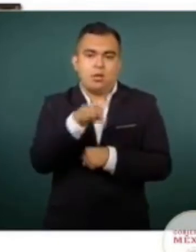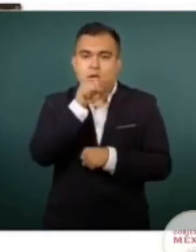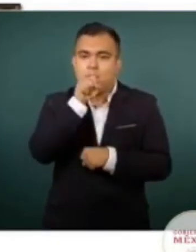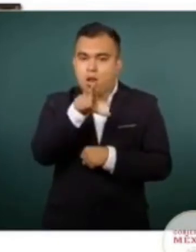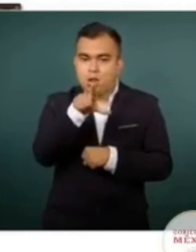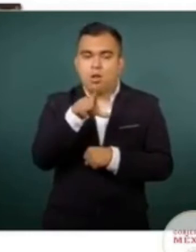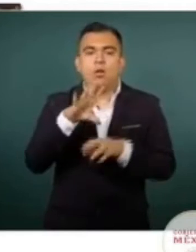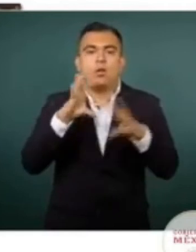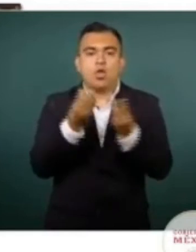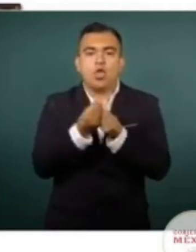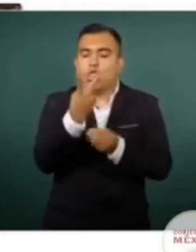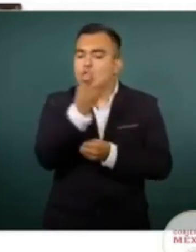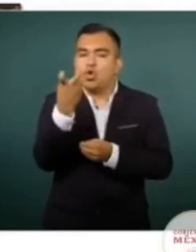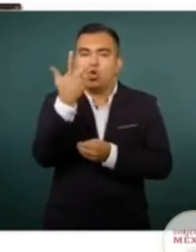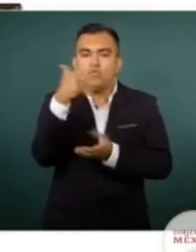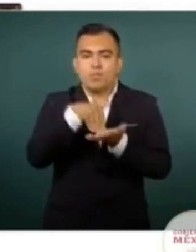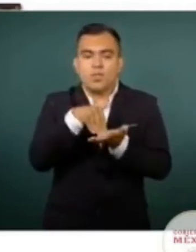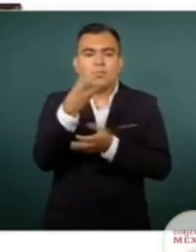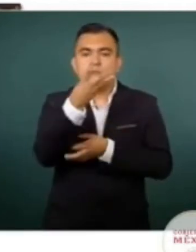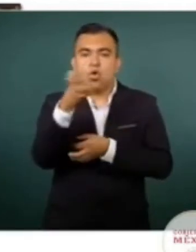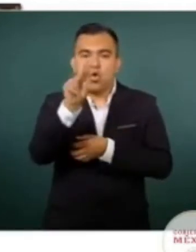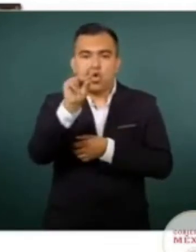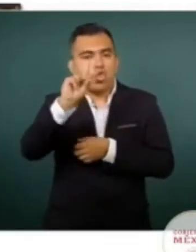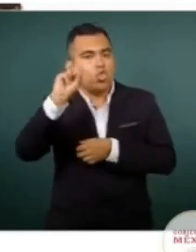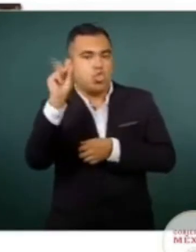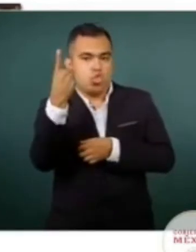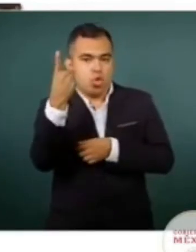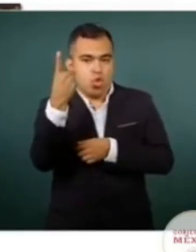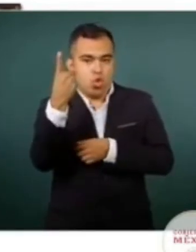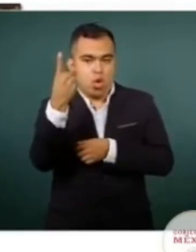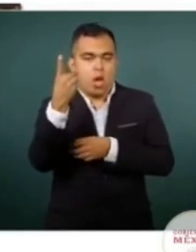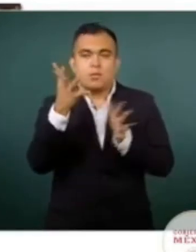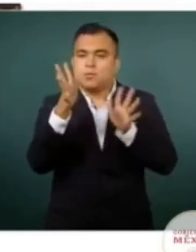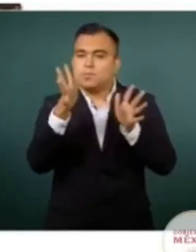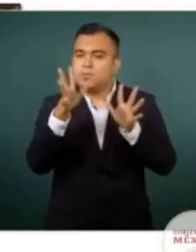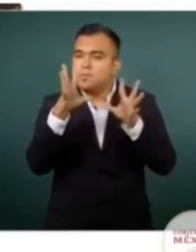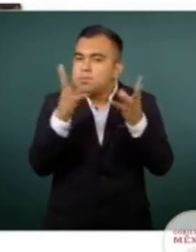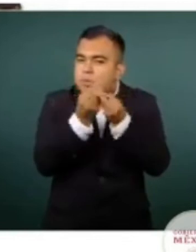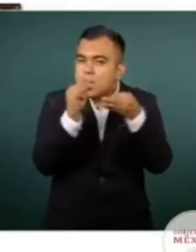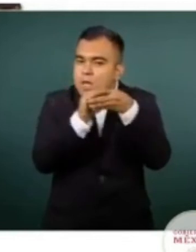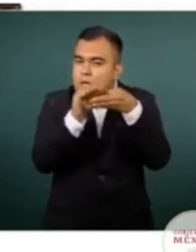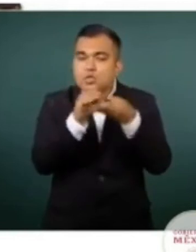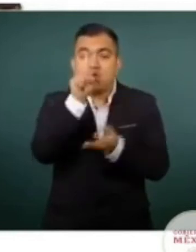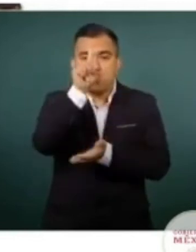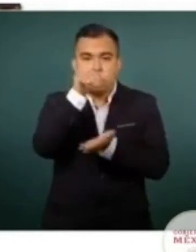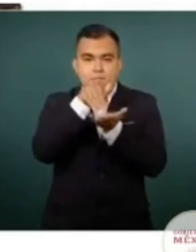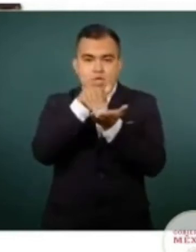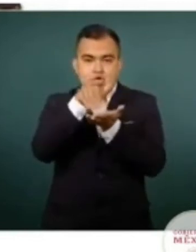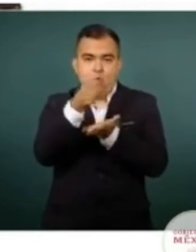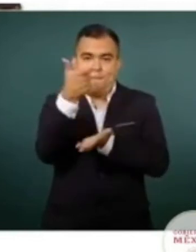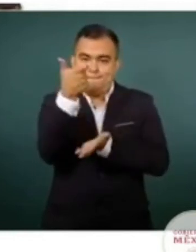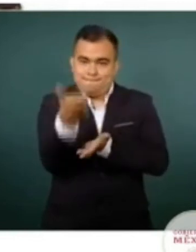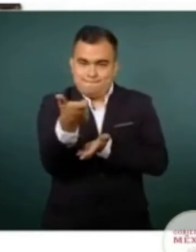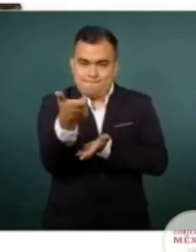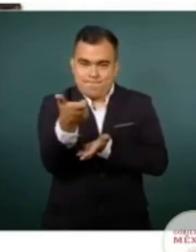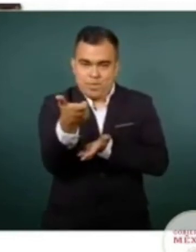208 mil 380 dólares y casi un millón de pesos de